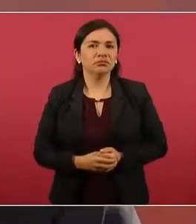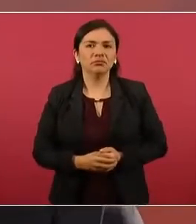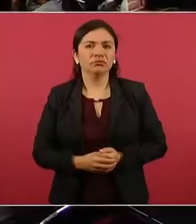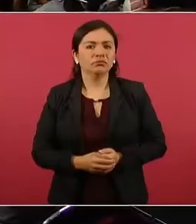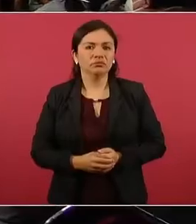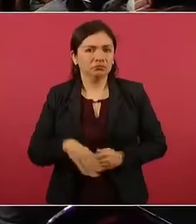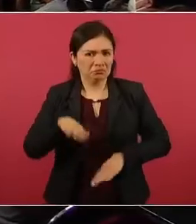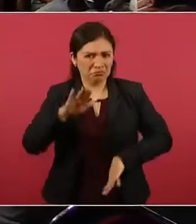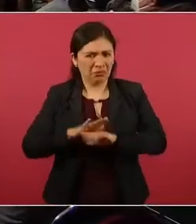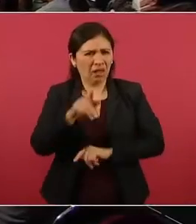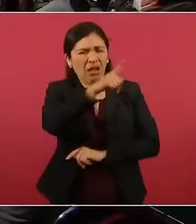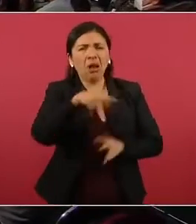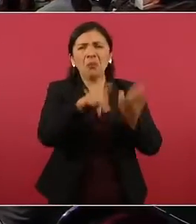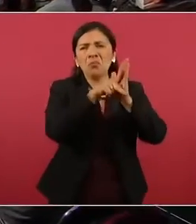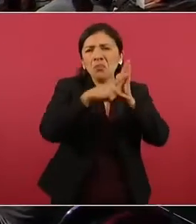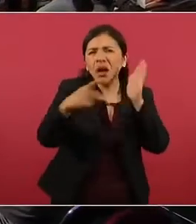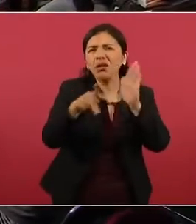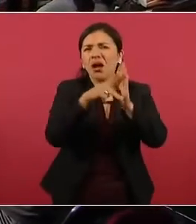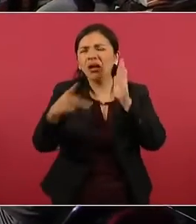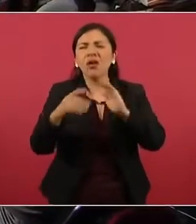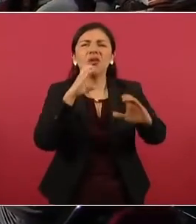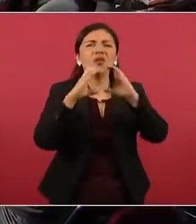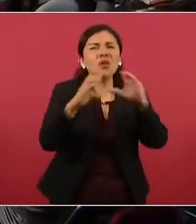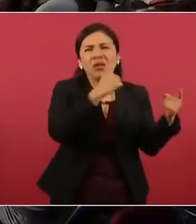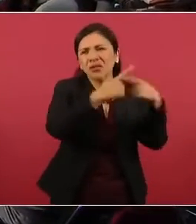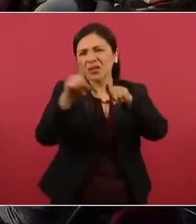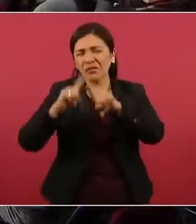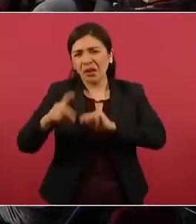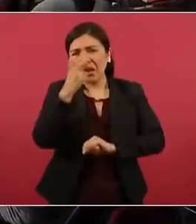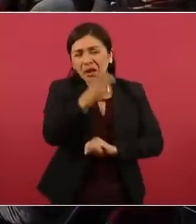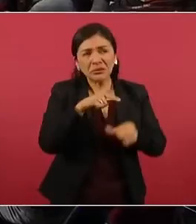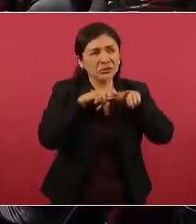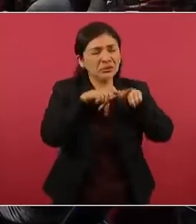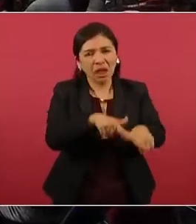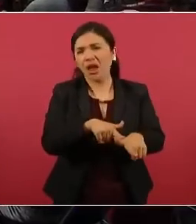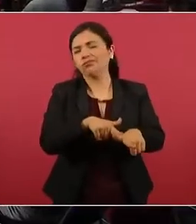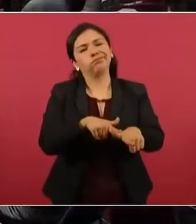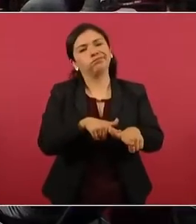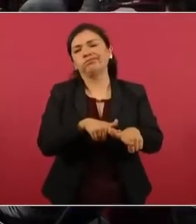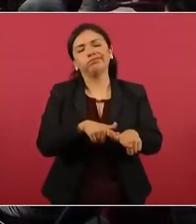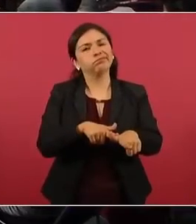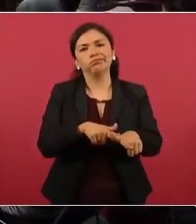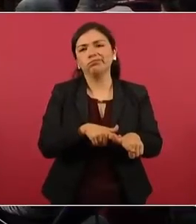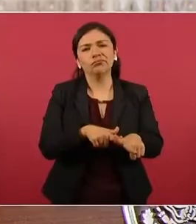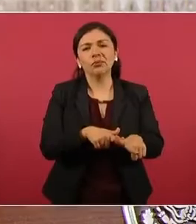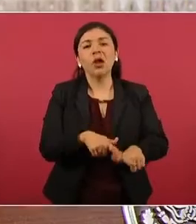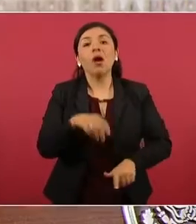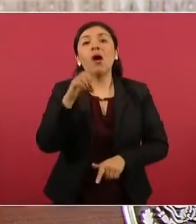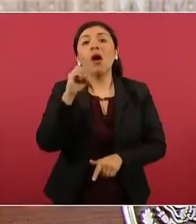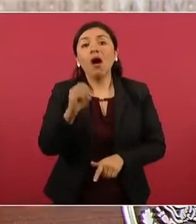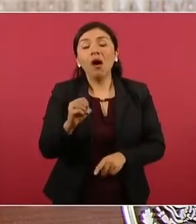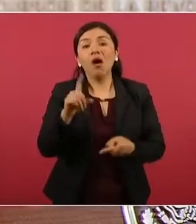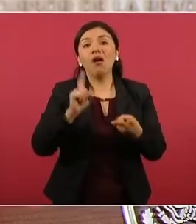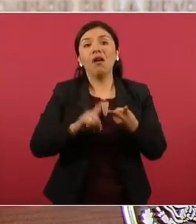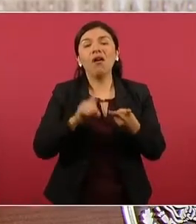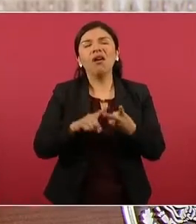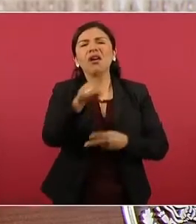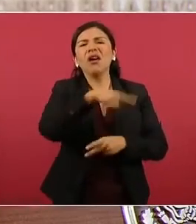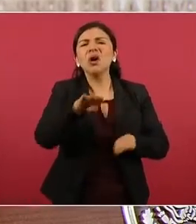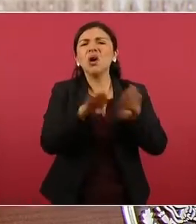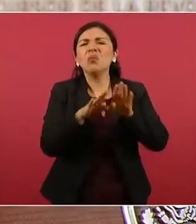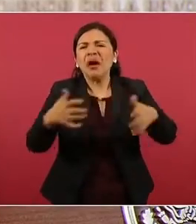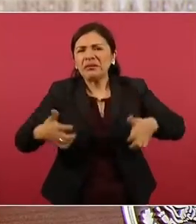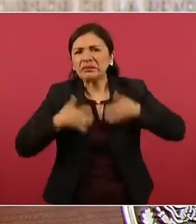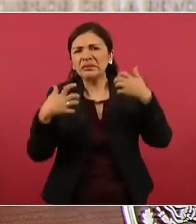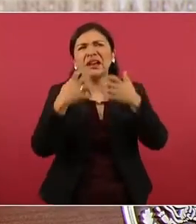los medios de información, con la gritería